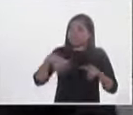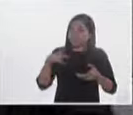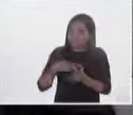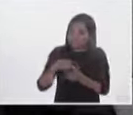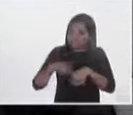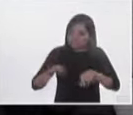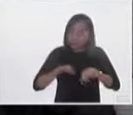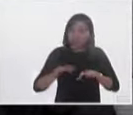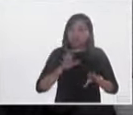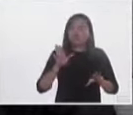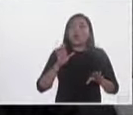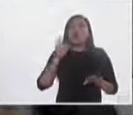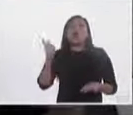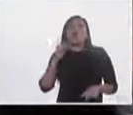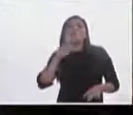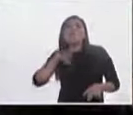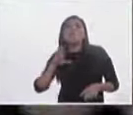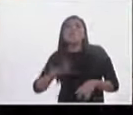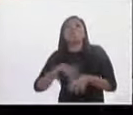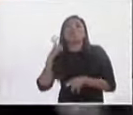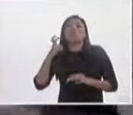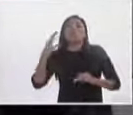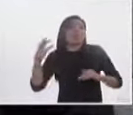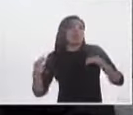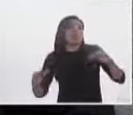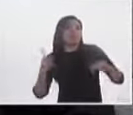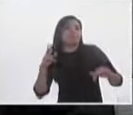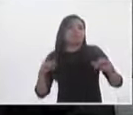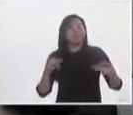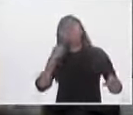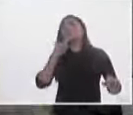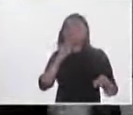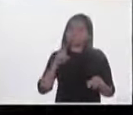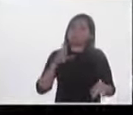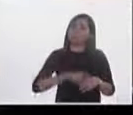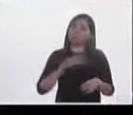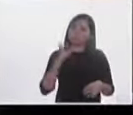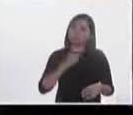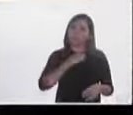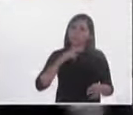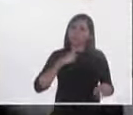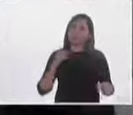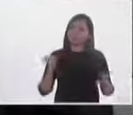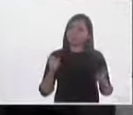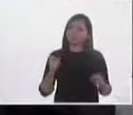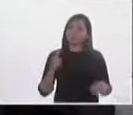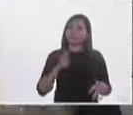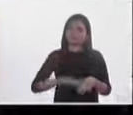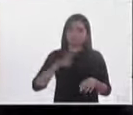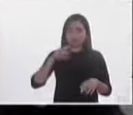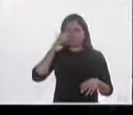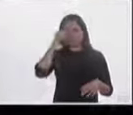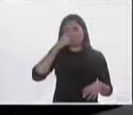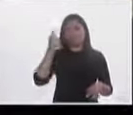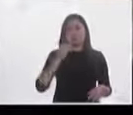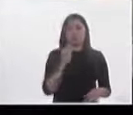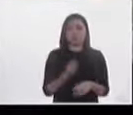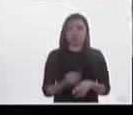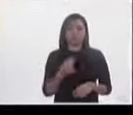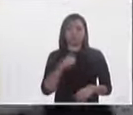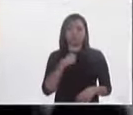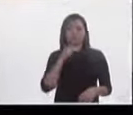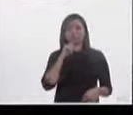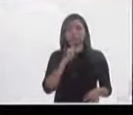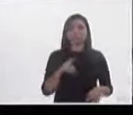ciertas tendencias a limitar que hoy lo estamos viendo creo que hay que dejarlo al revés mucho más flexible yo me iría por